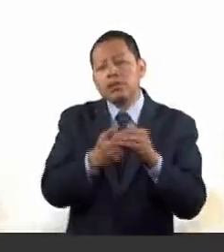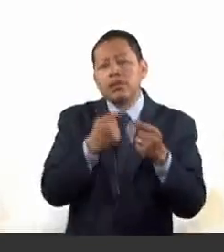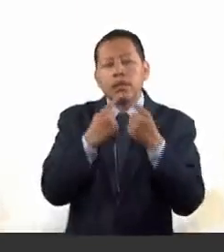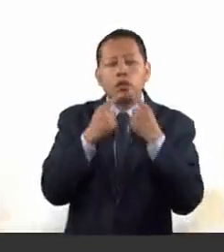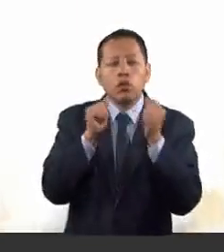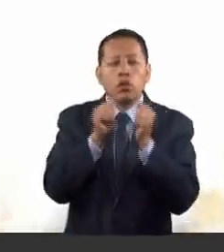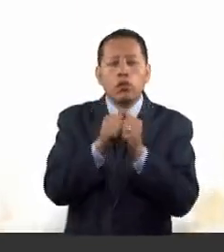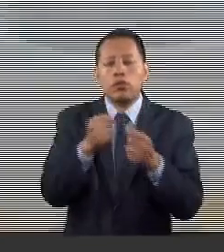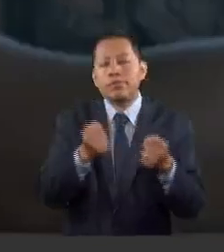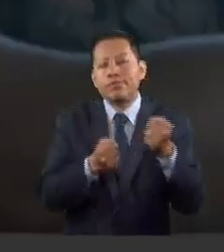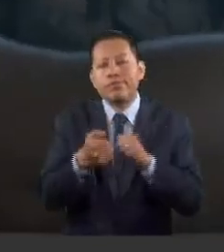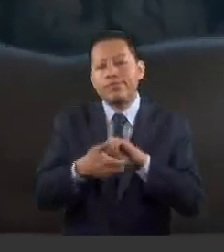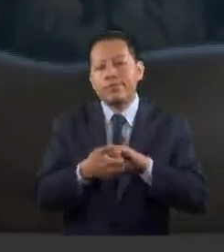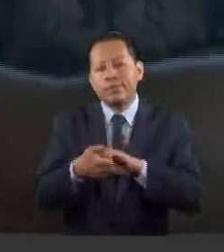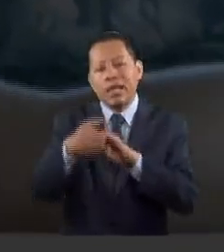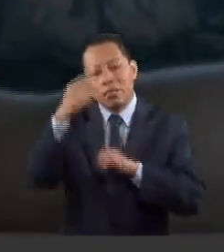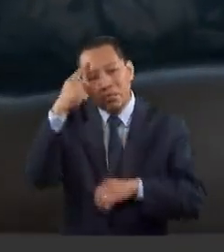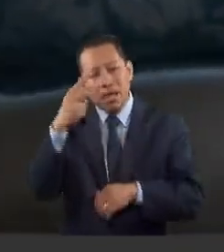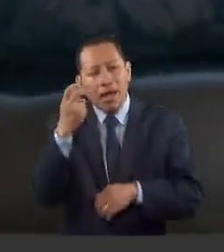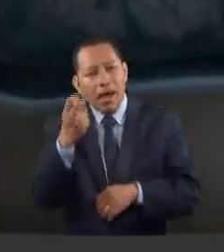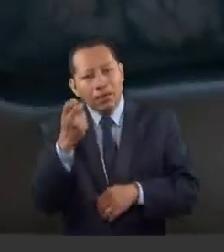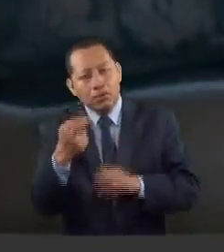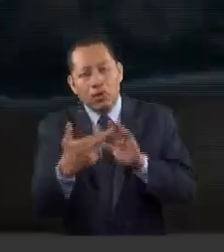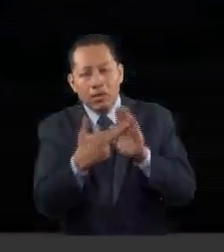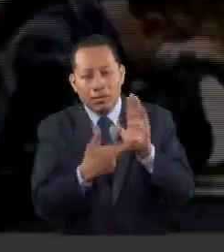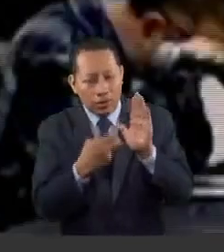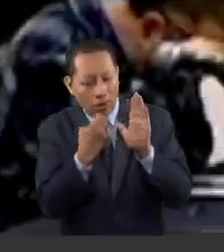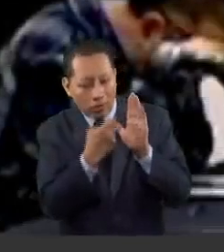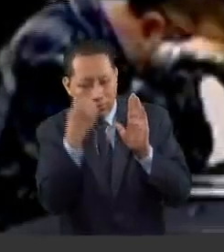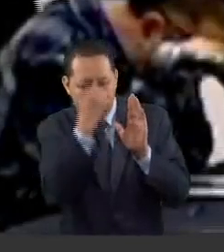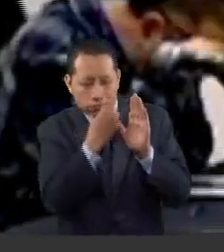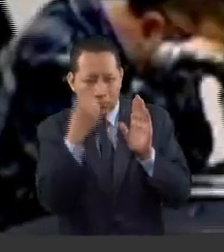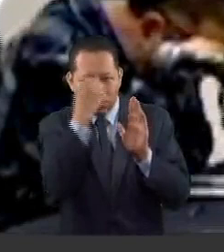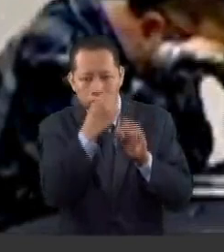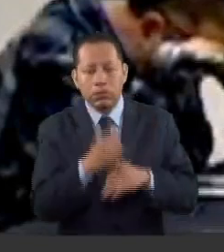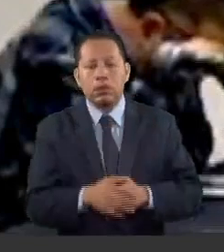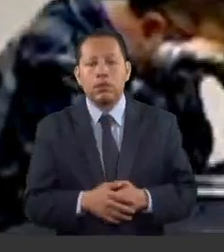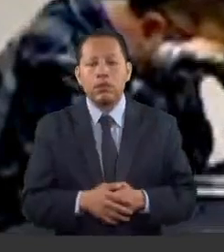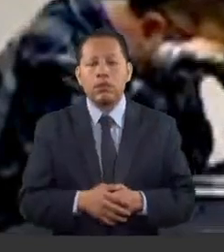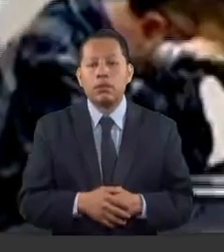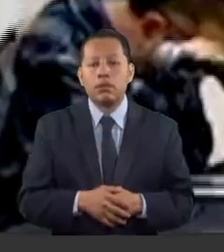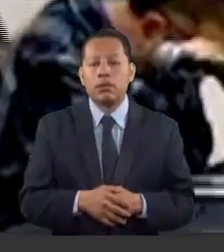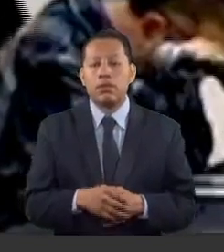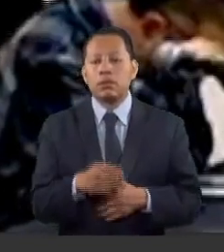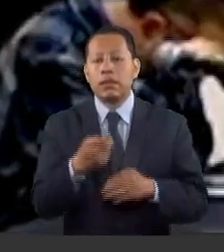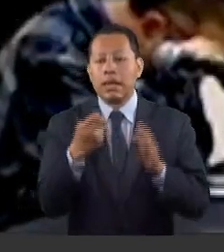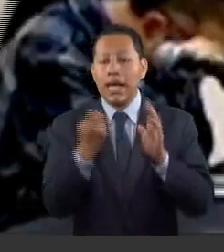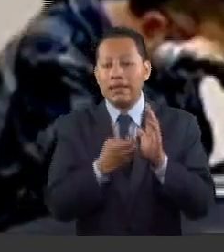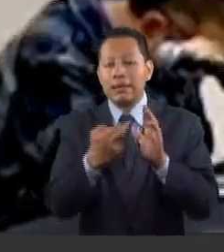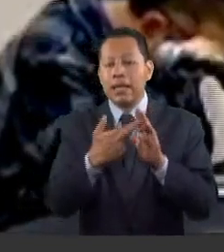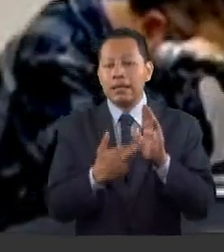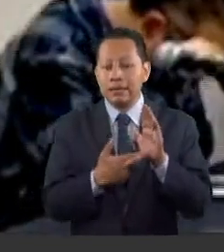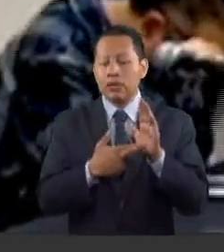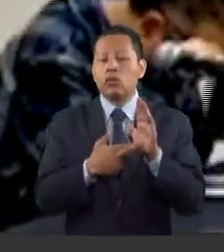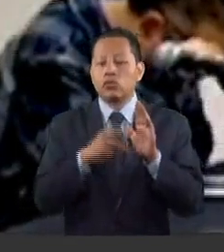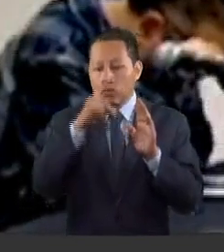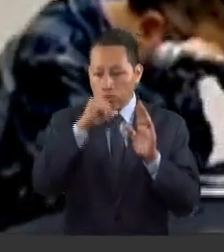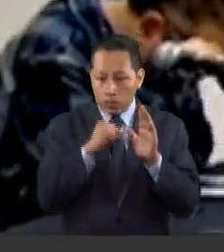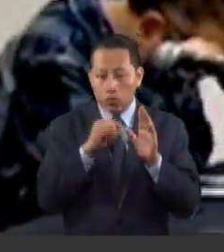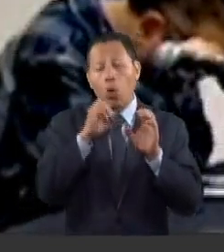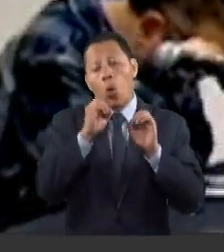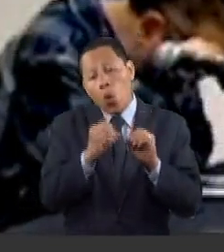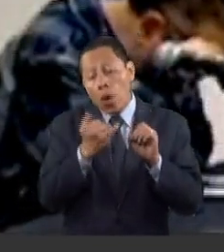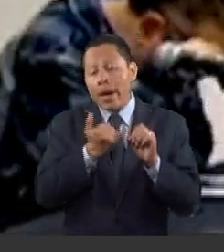operadores de autotransporte para evaluar estos requisitos. El no cumplir con estos requisitos o el cometer